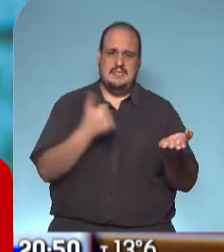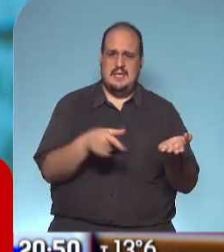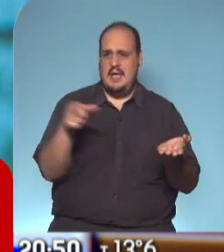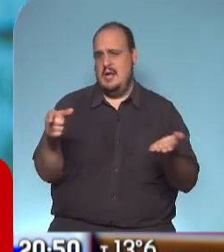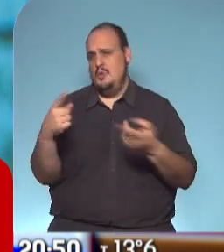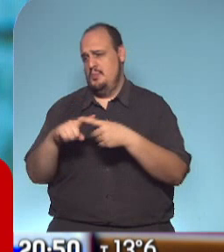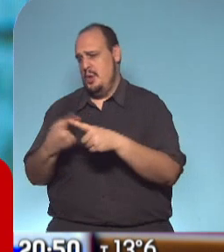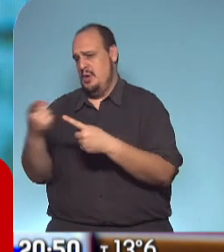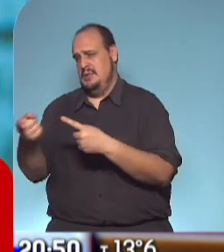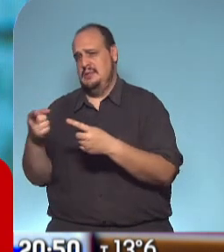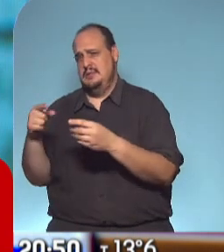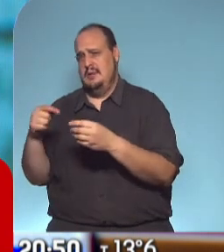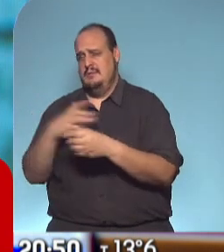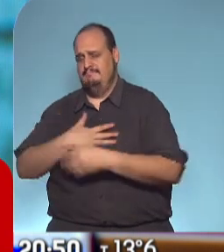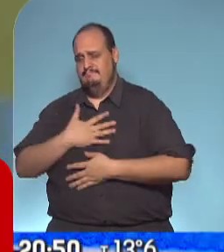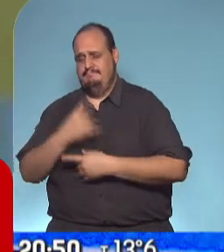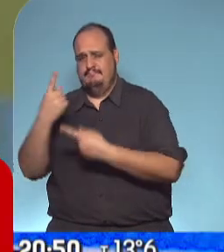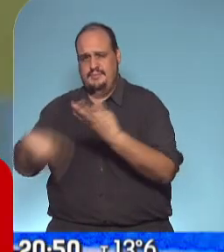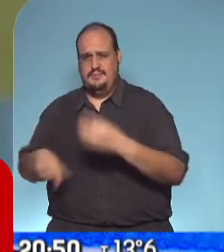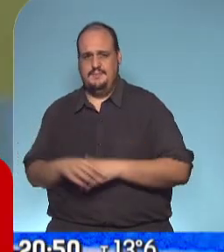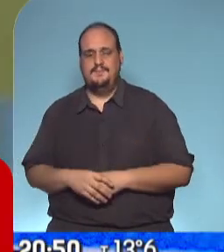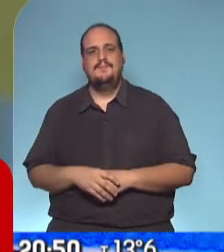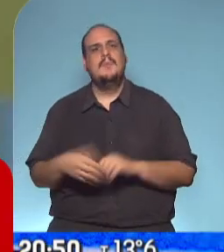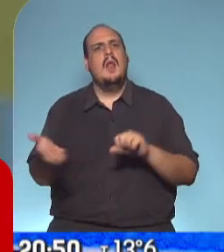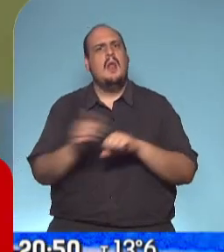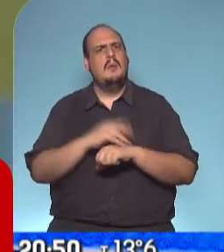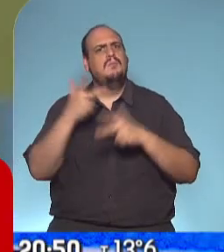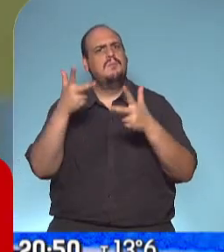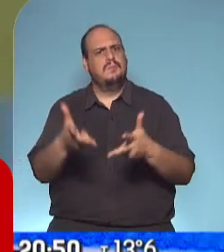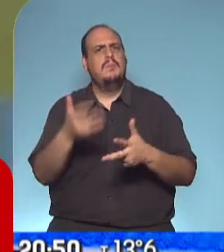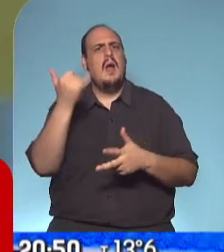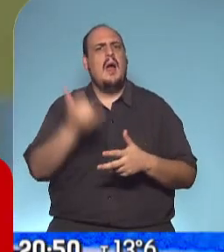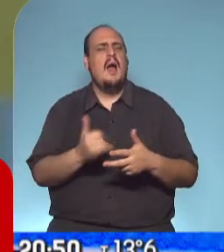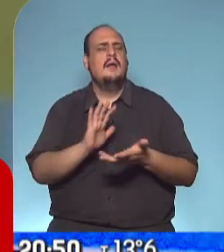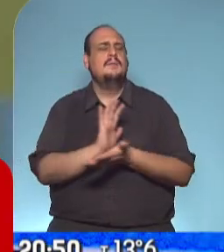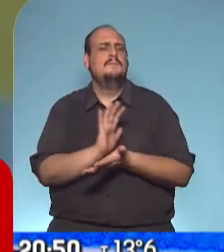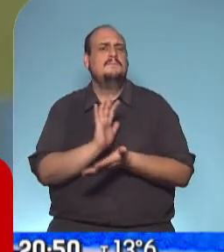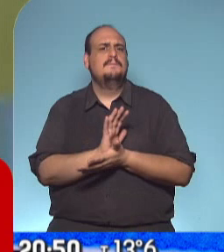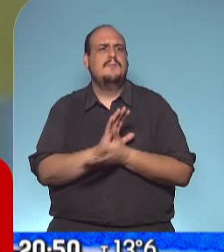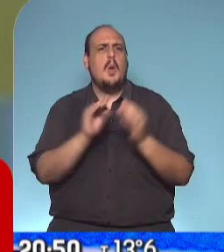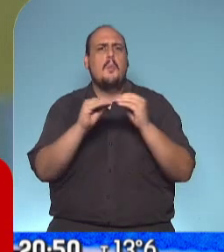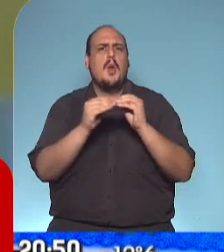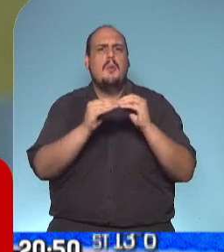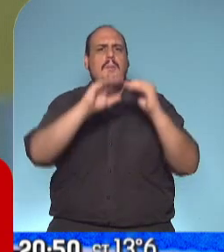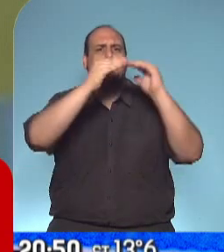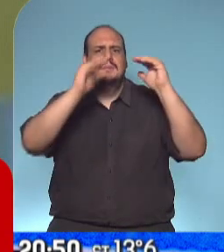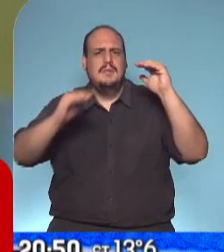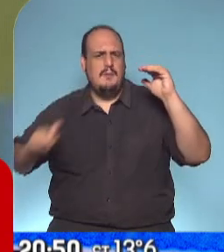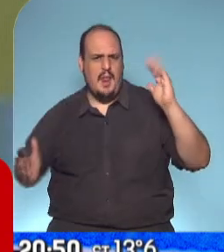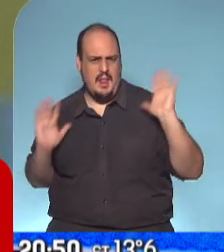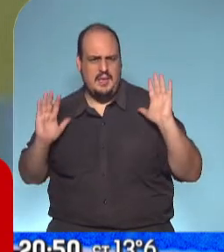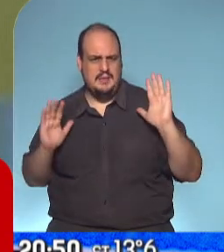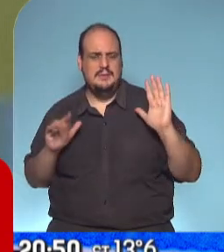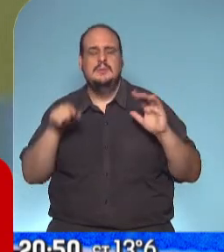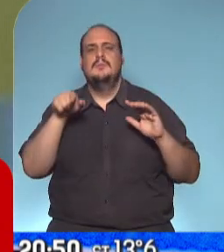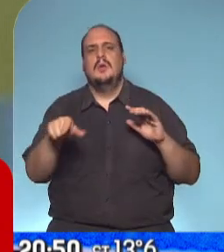de semanas quizás no tanto. Sí, y es interesante lo que dice la reta de los distintos niveles, si querés, de drama. Porque cuando hablamos del humor